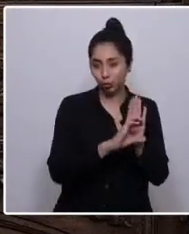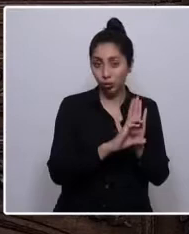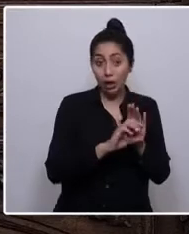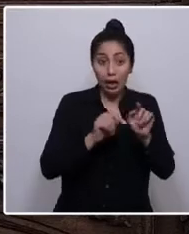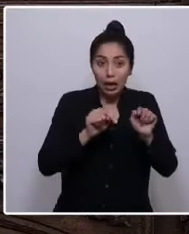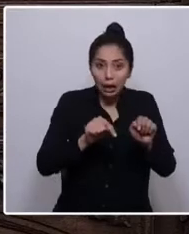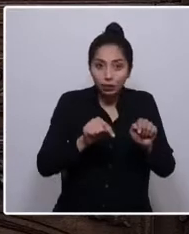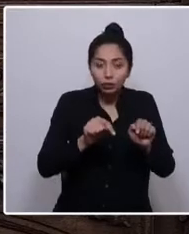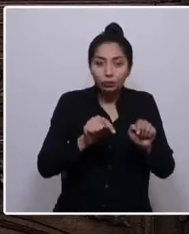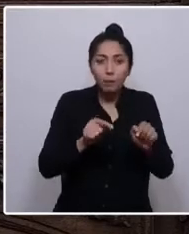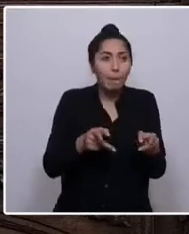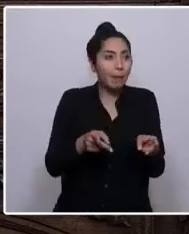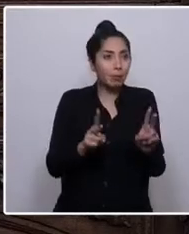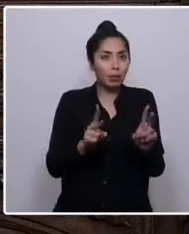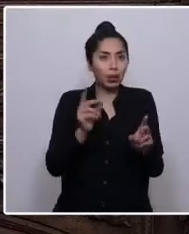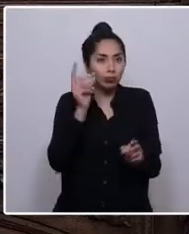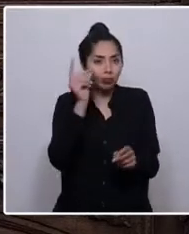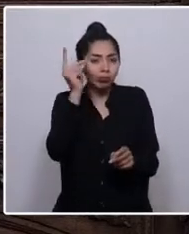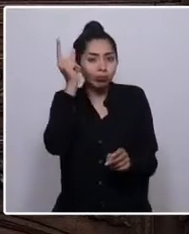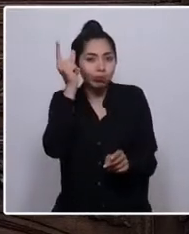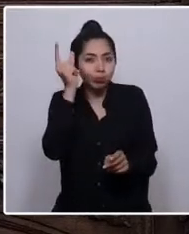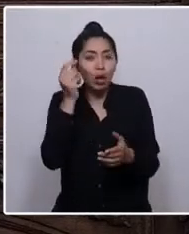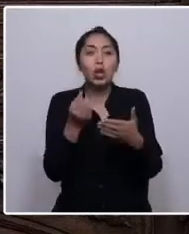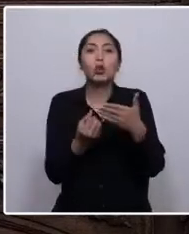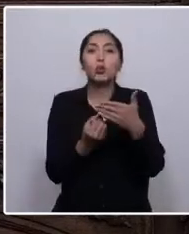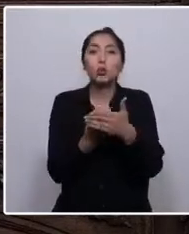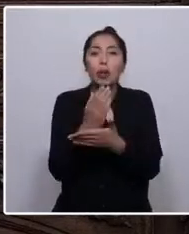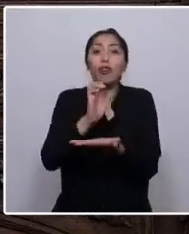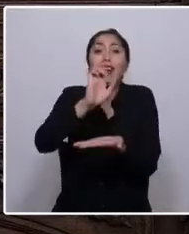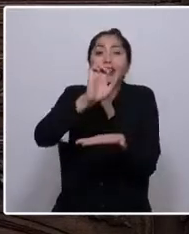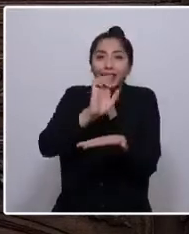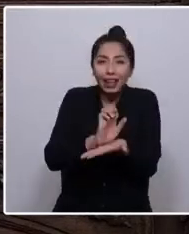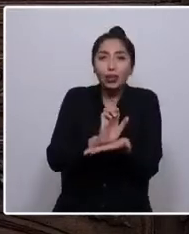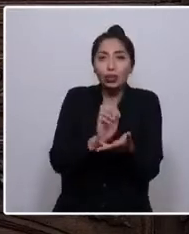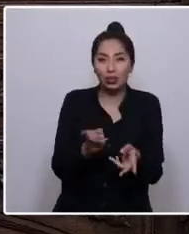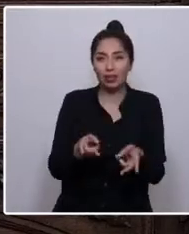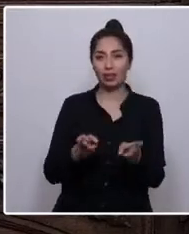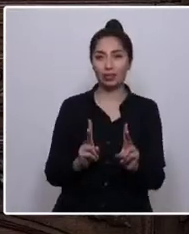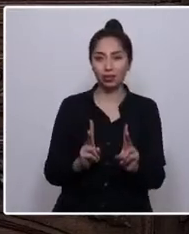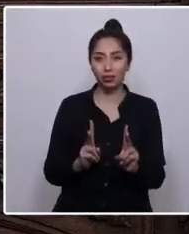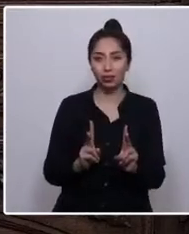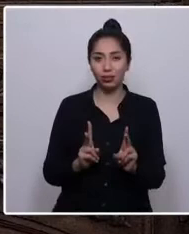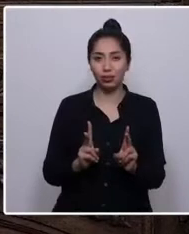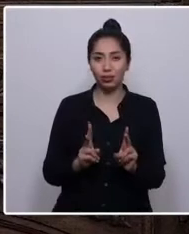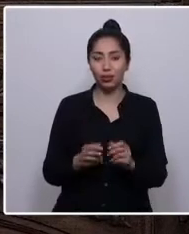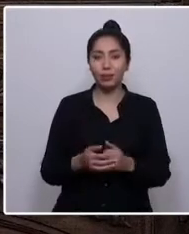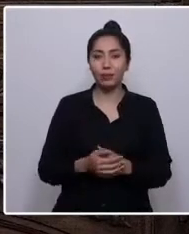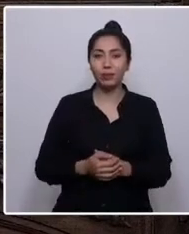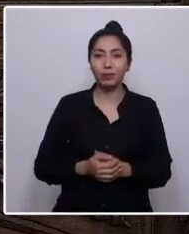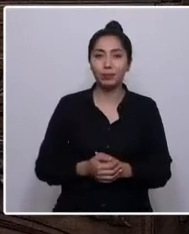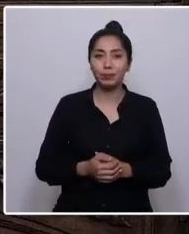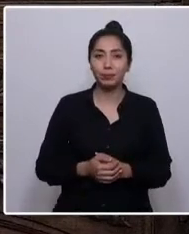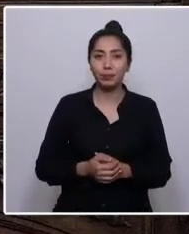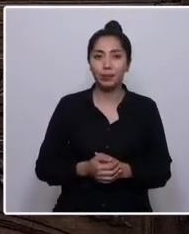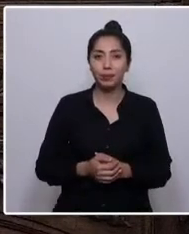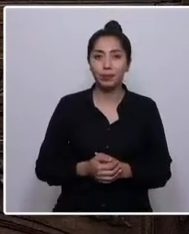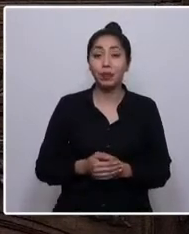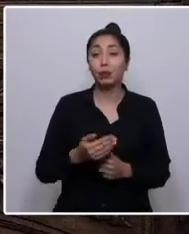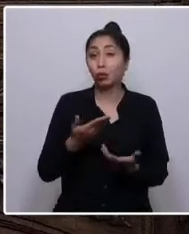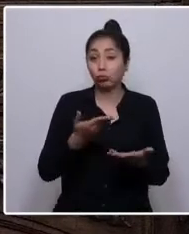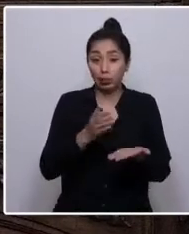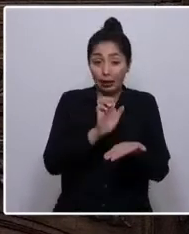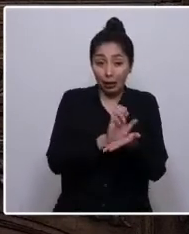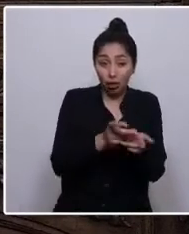permitirá crear un nuevo Estado de derecho en relación a nuestros pueblos pueblos